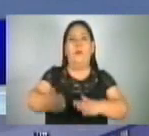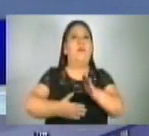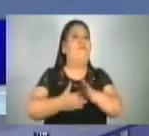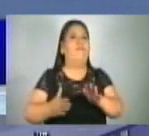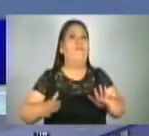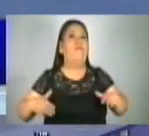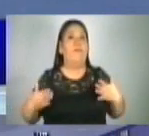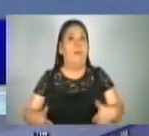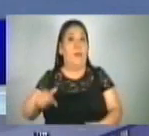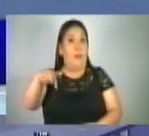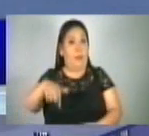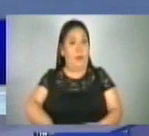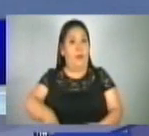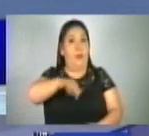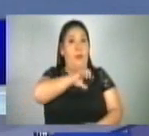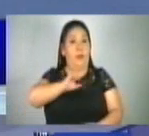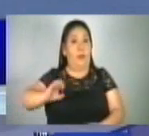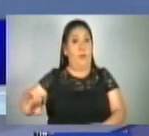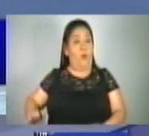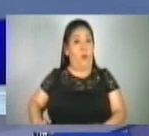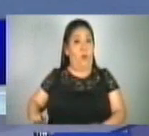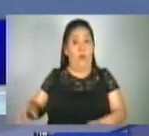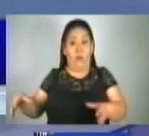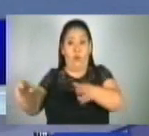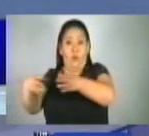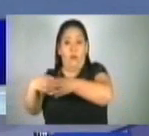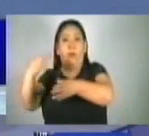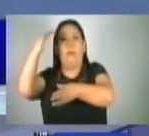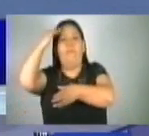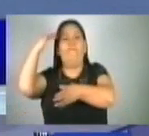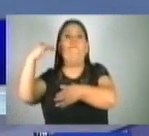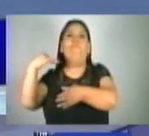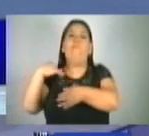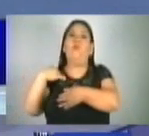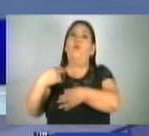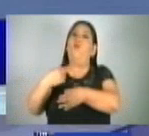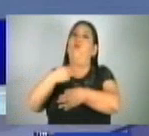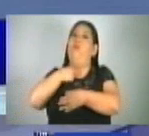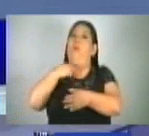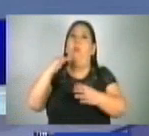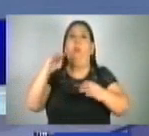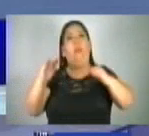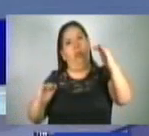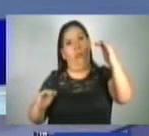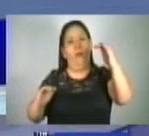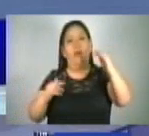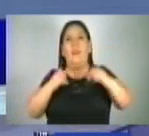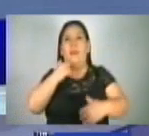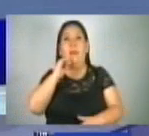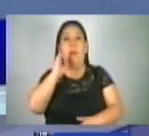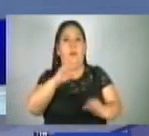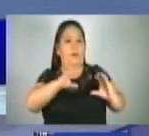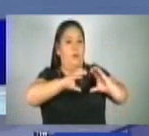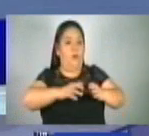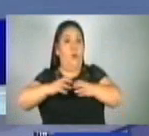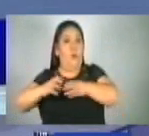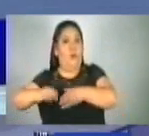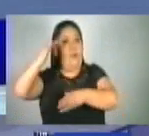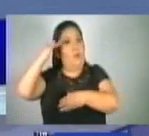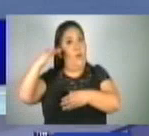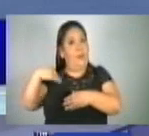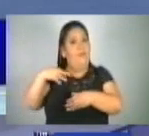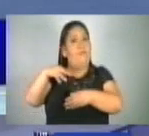En el país, las mujeres siguen enfrentándose a desigualdades, así lo afirman organizaciones feministas.